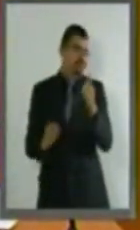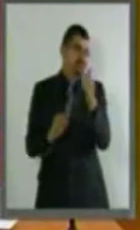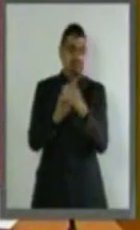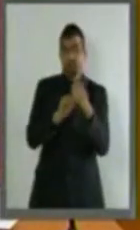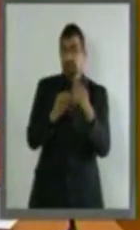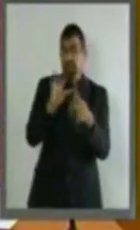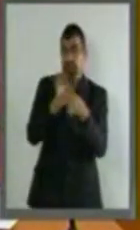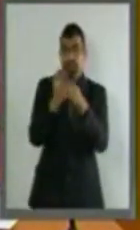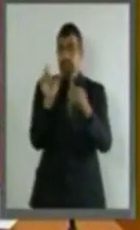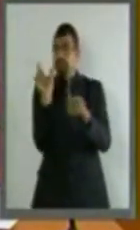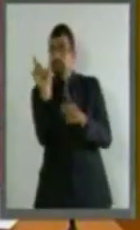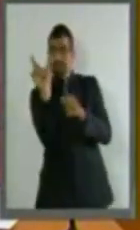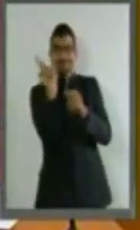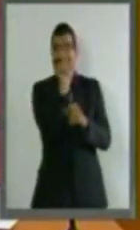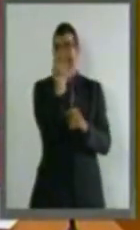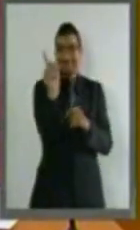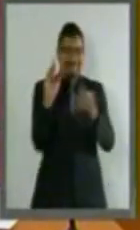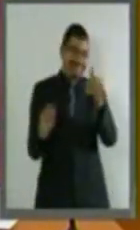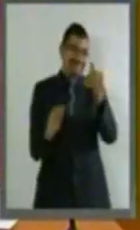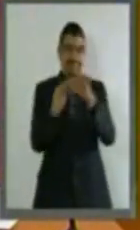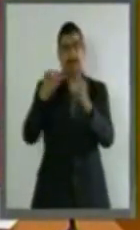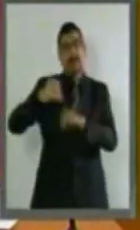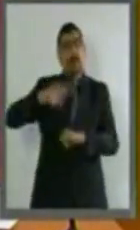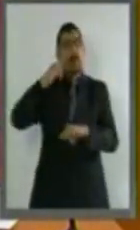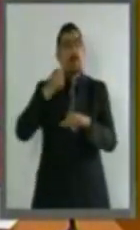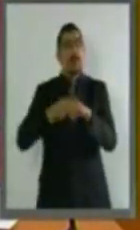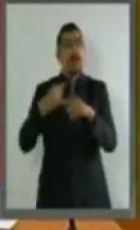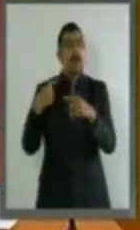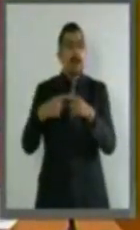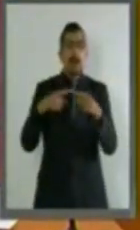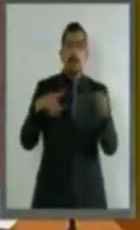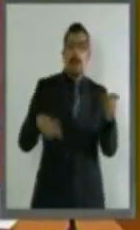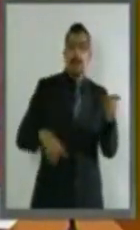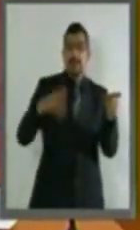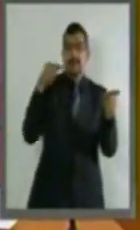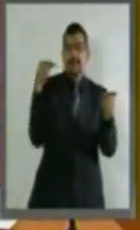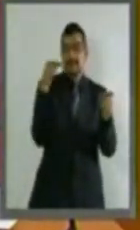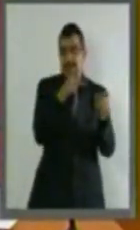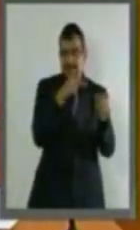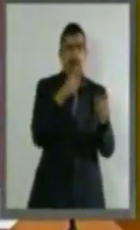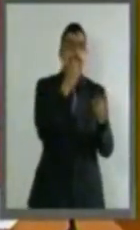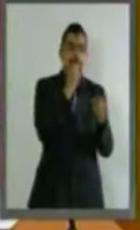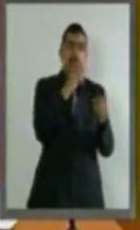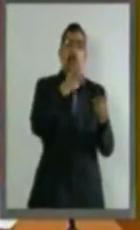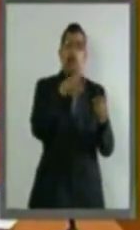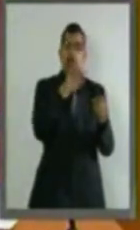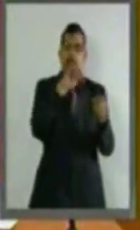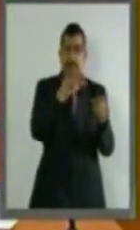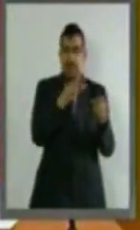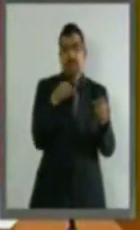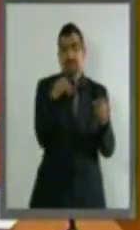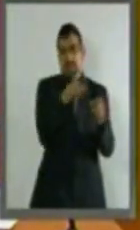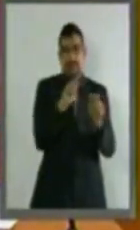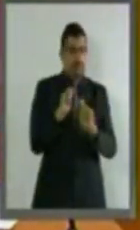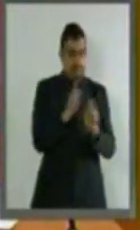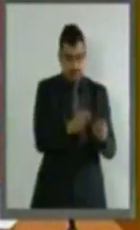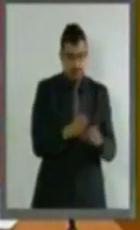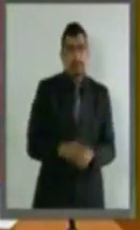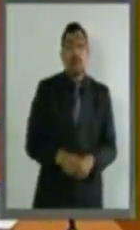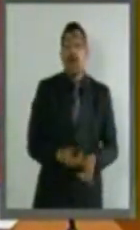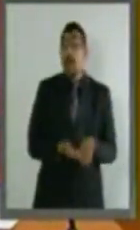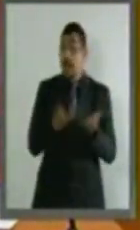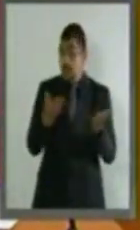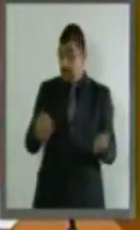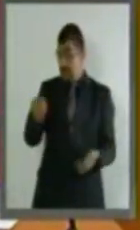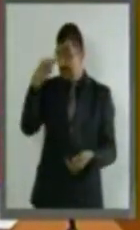laborales quedarán a cargo del Poder antes referido. De igual forma, se